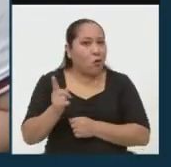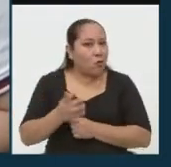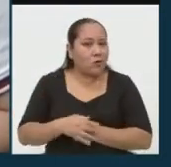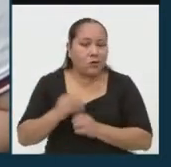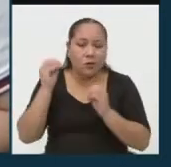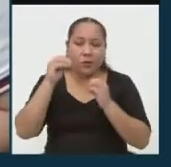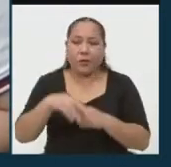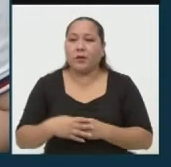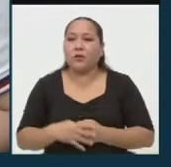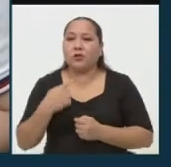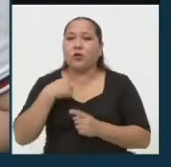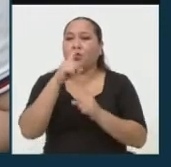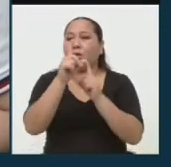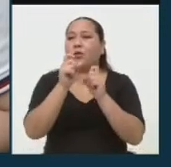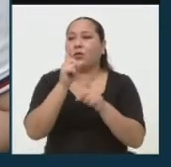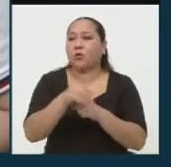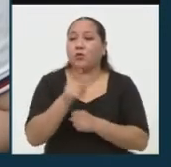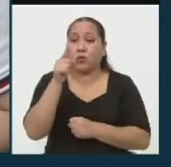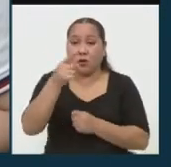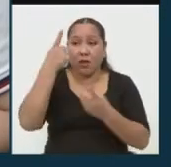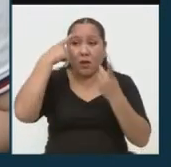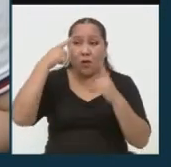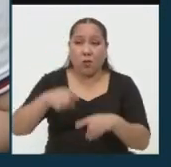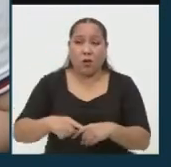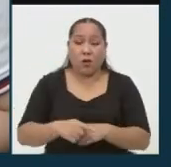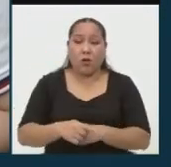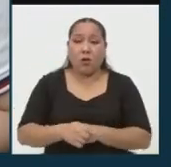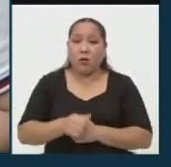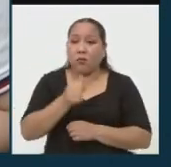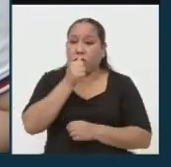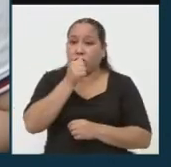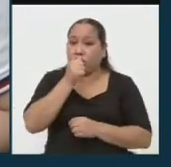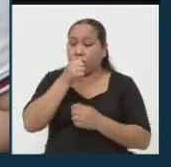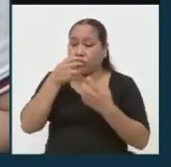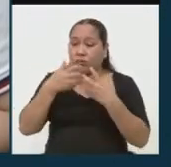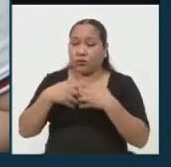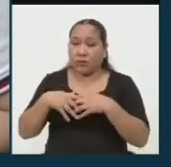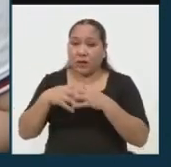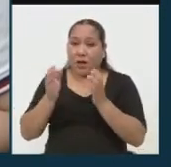preguntaría, ¿estaría de acuerdo con la privatización del agua?